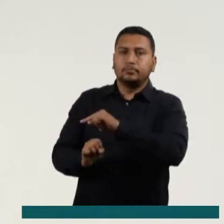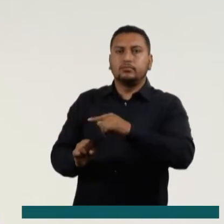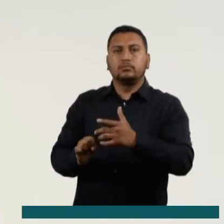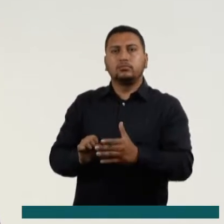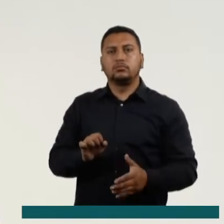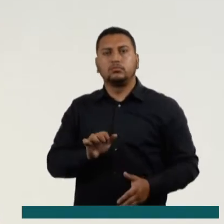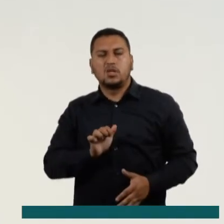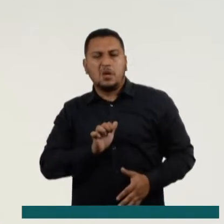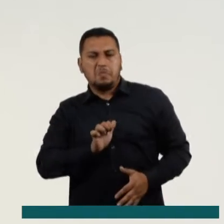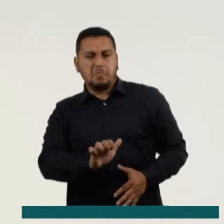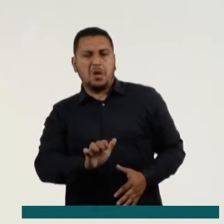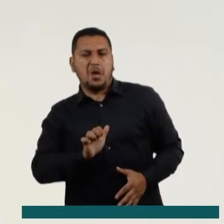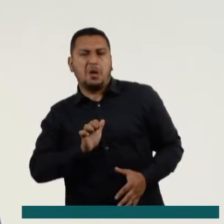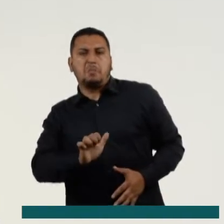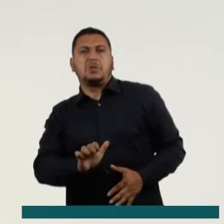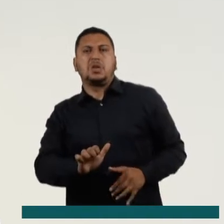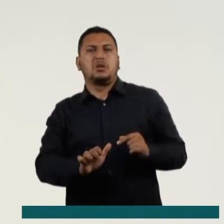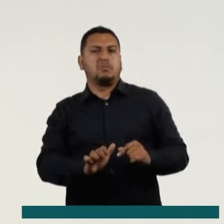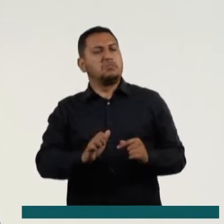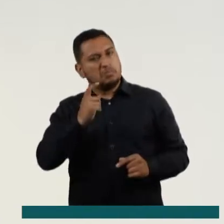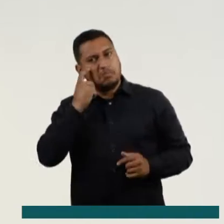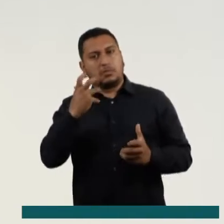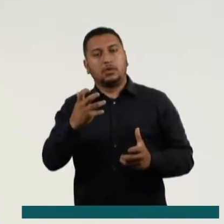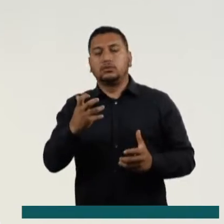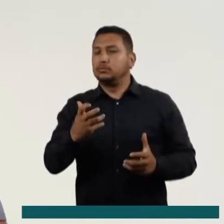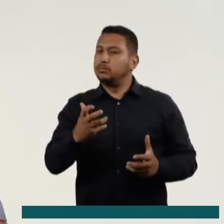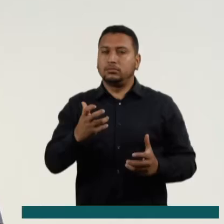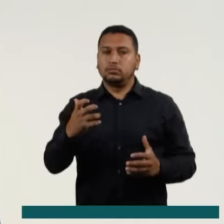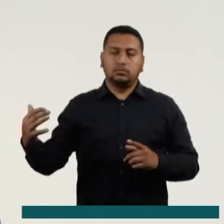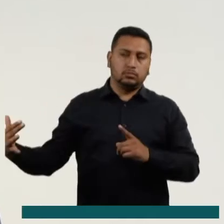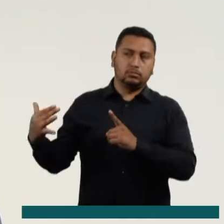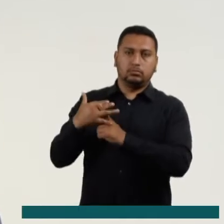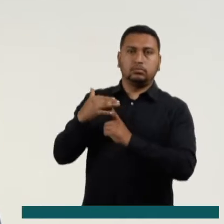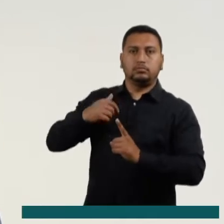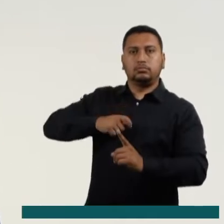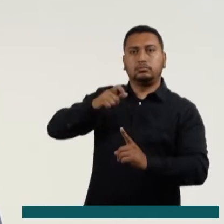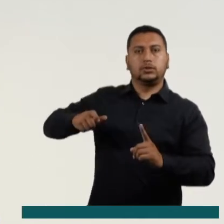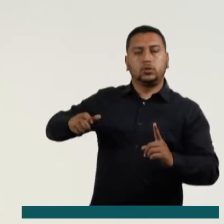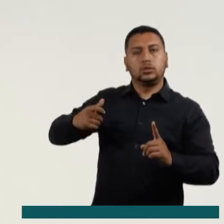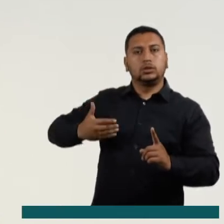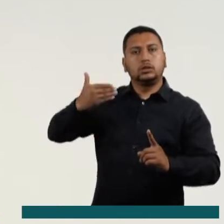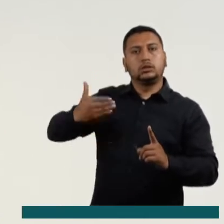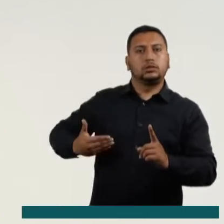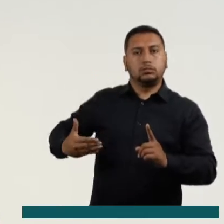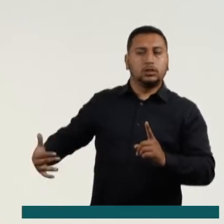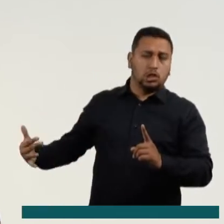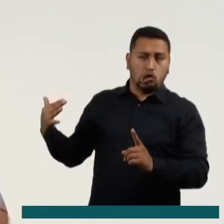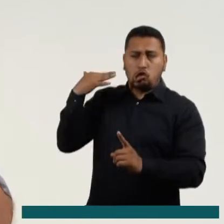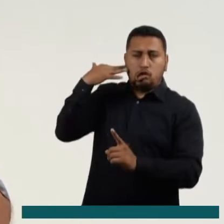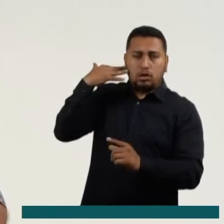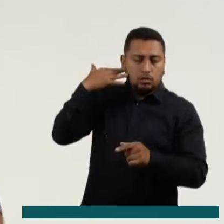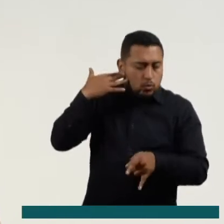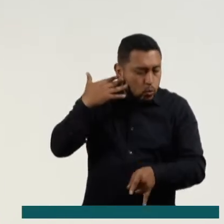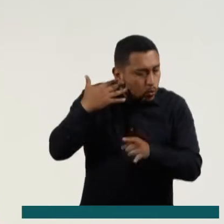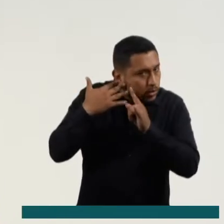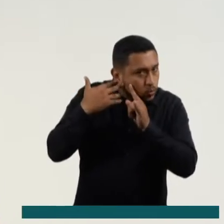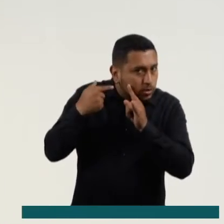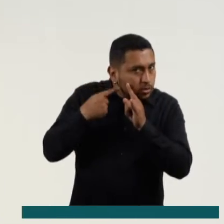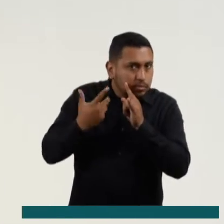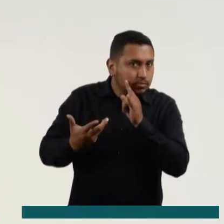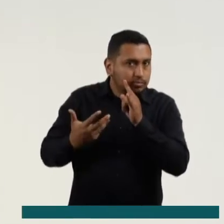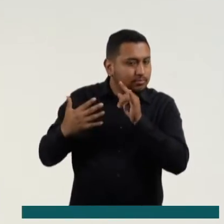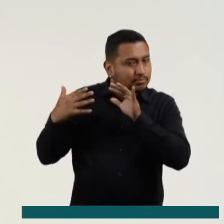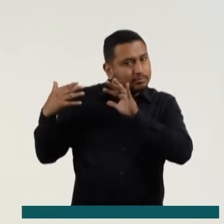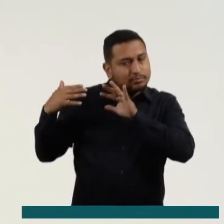utilicen sus cornetas como pitos, las motocicletas, para que las personas que tengan esa discapacidad puedan escuchar muy bien el